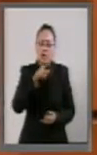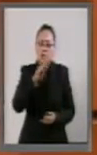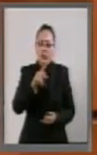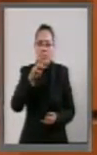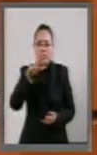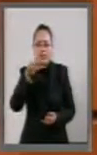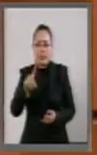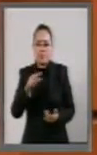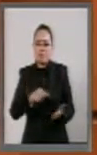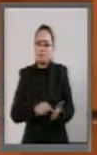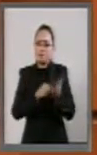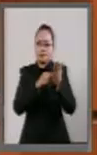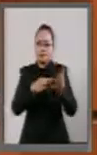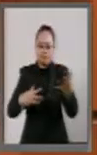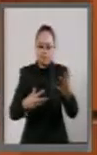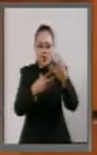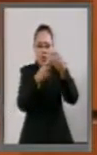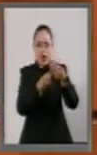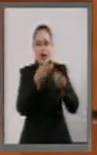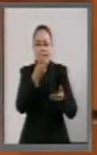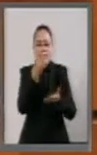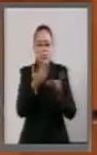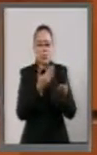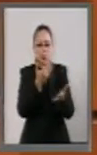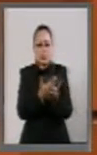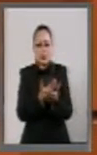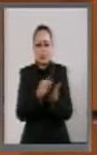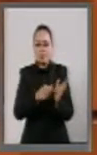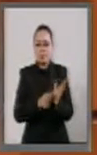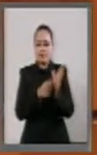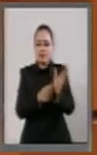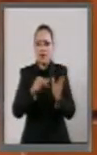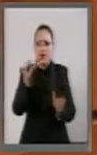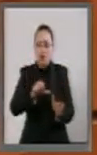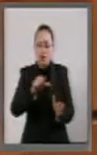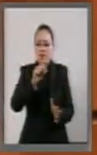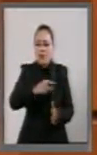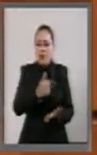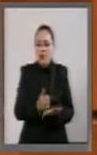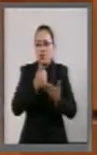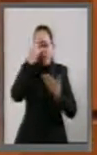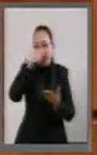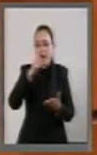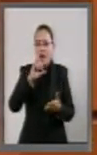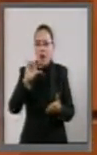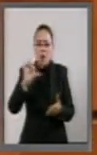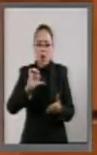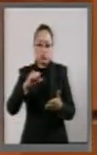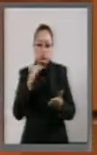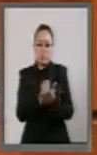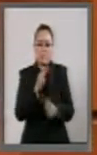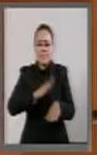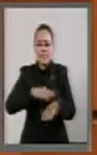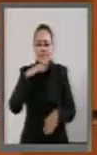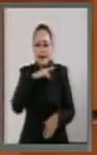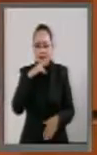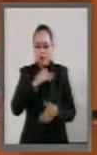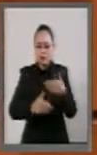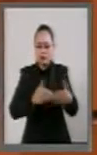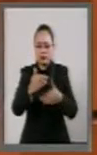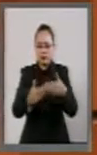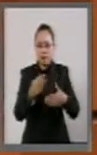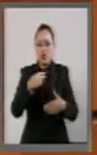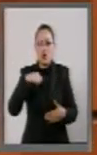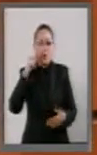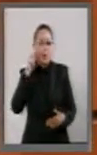presentando este paquete, me parece que nos ayudará a poder transitar y a dictaminar de una manera más ágil y veo con